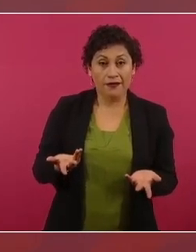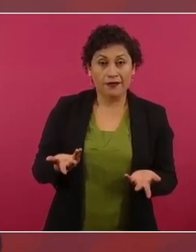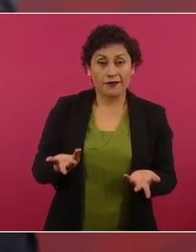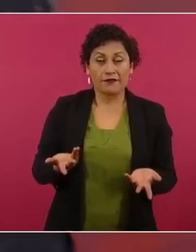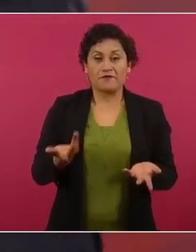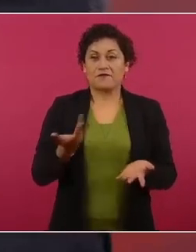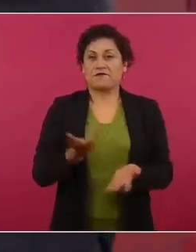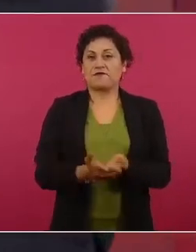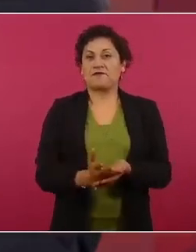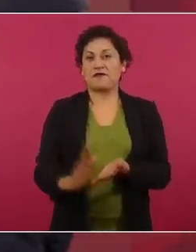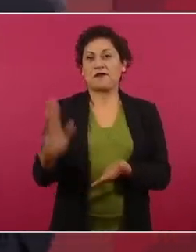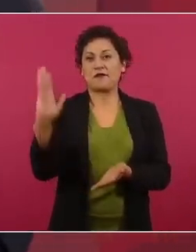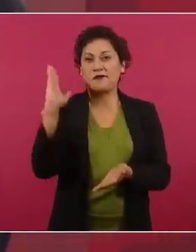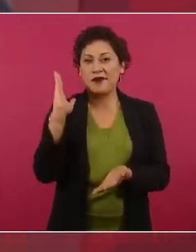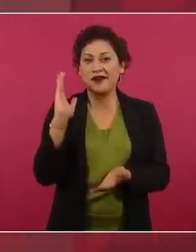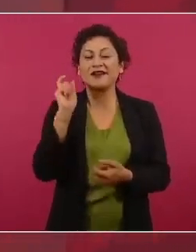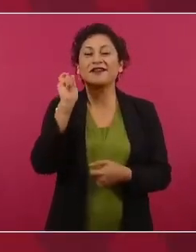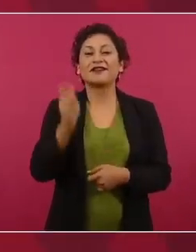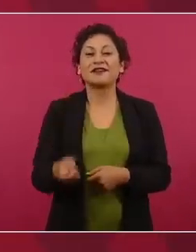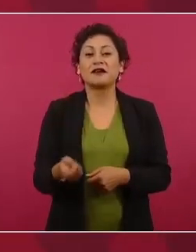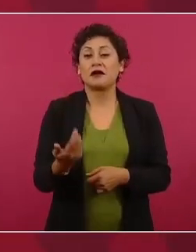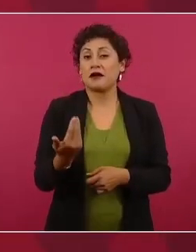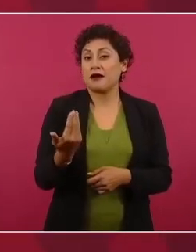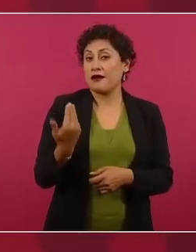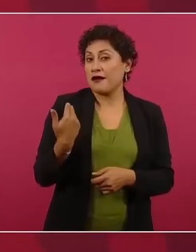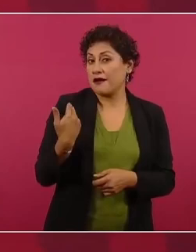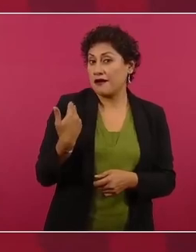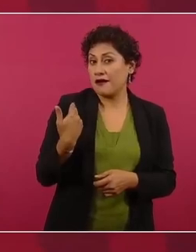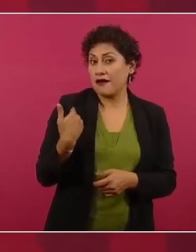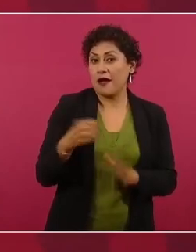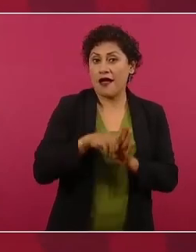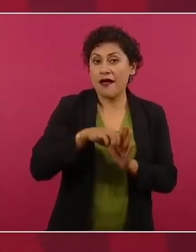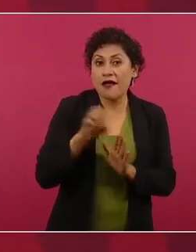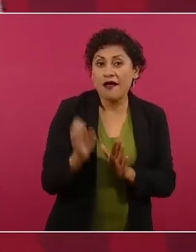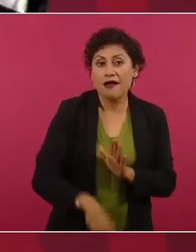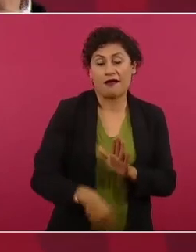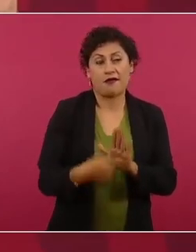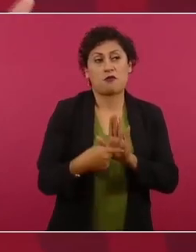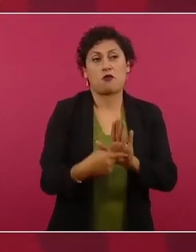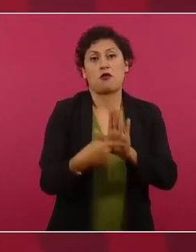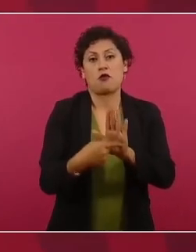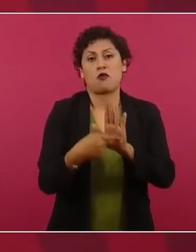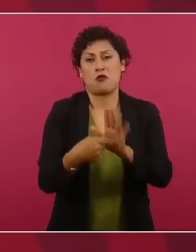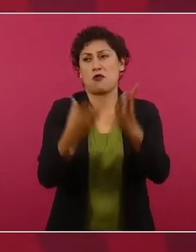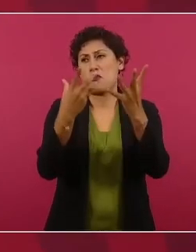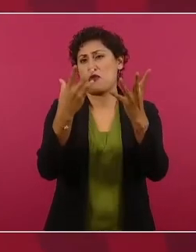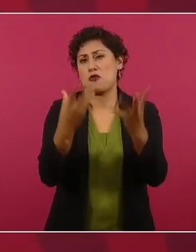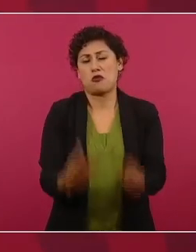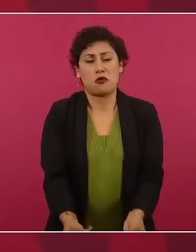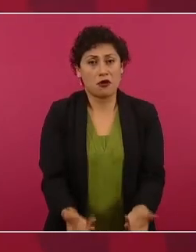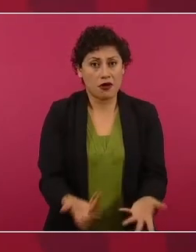además, acabamos de tener ejemplos, pero tenemos muchísimos